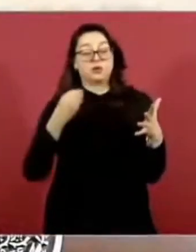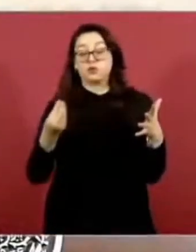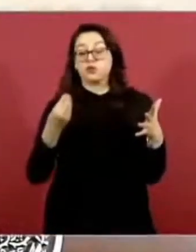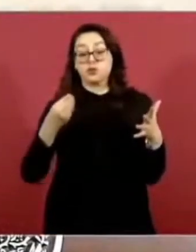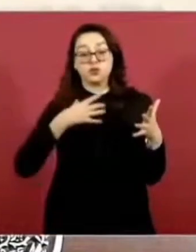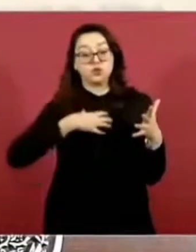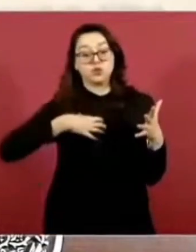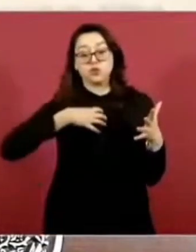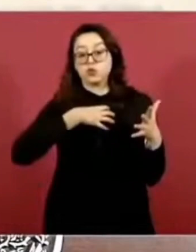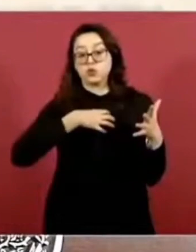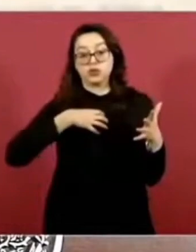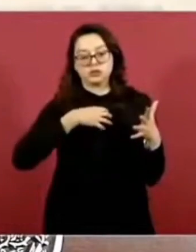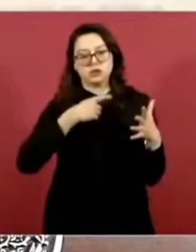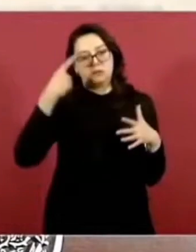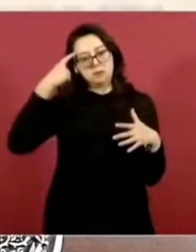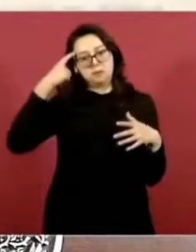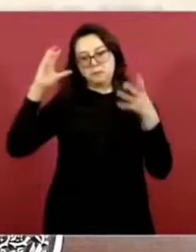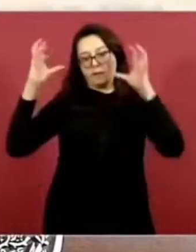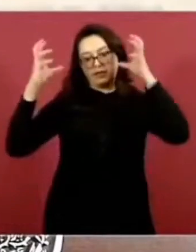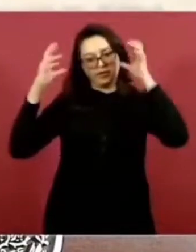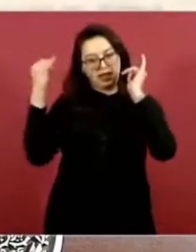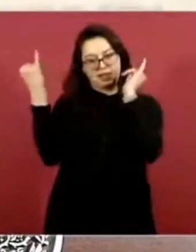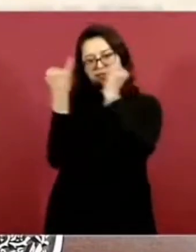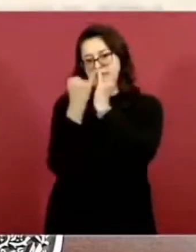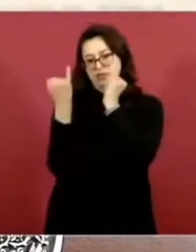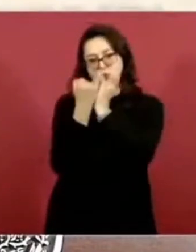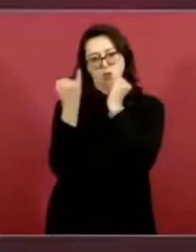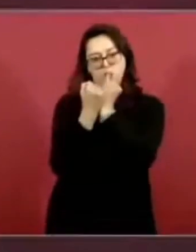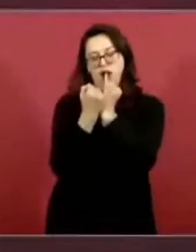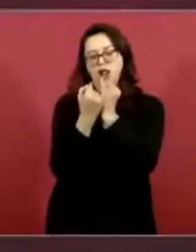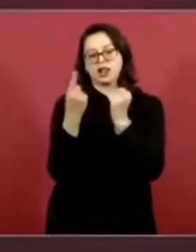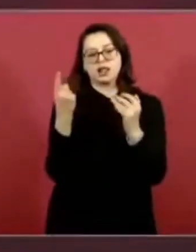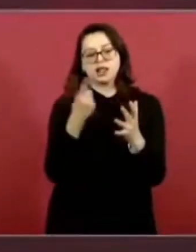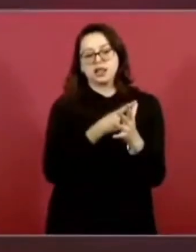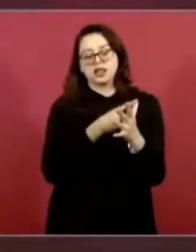Porque coincide con ese pensamiento.